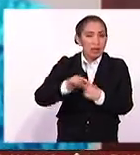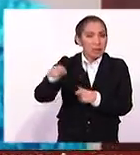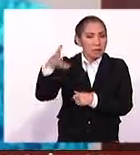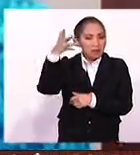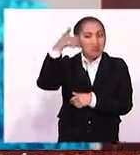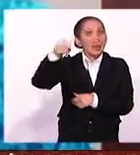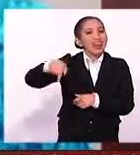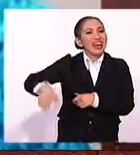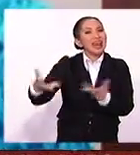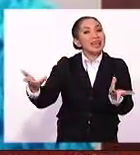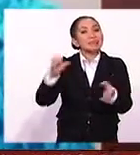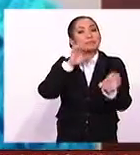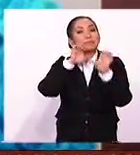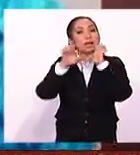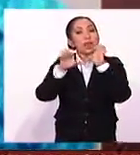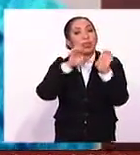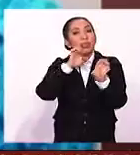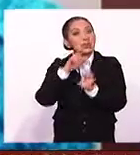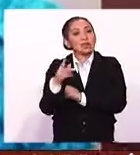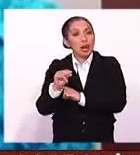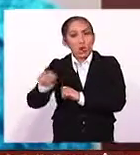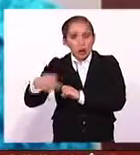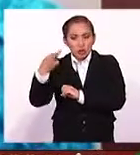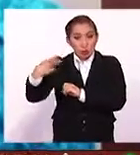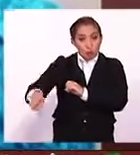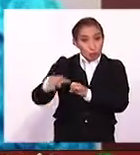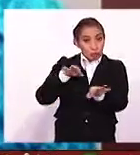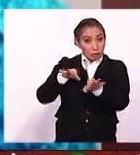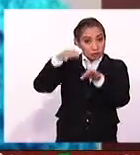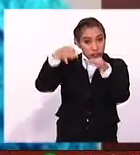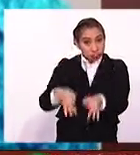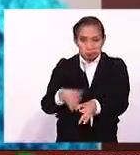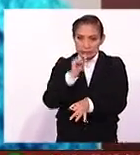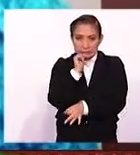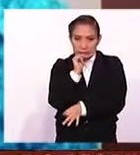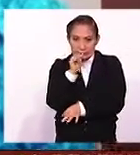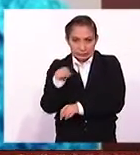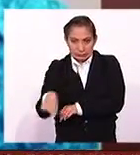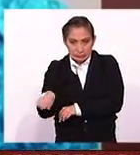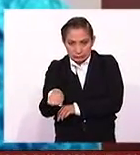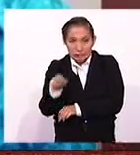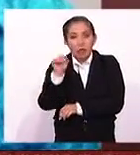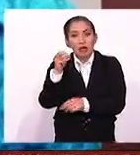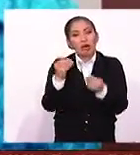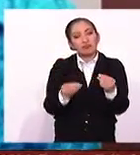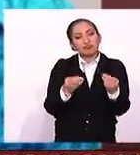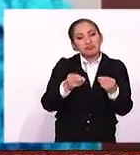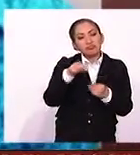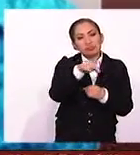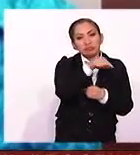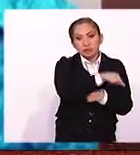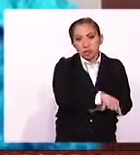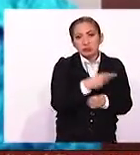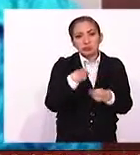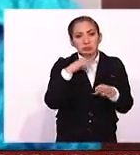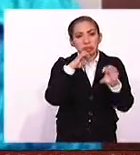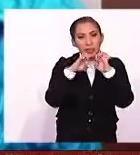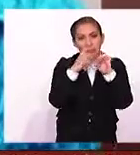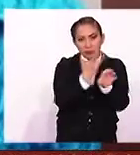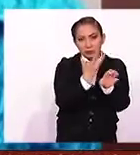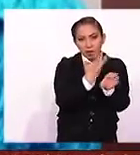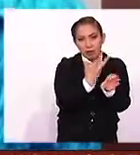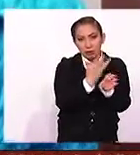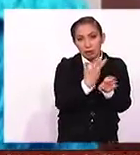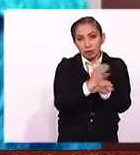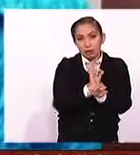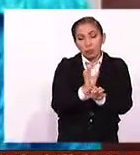estaba actuando como periodista, aunque no se dedique a eso de tiempo completo. Y que probablemente muchos periodistas de Estados Unidos